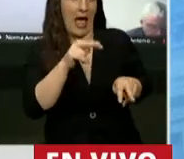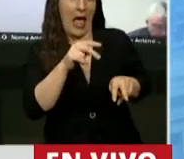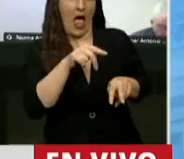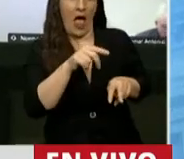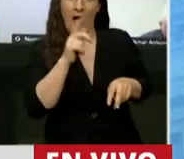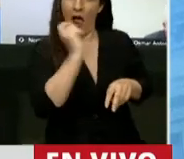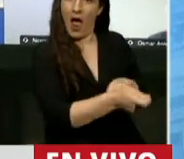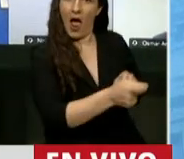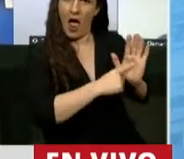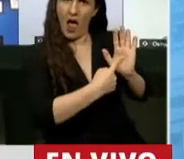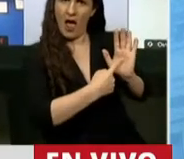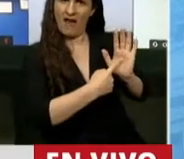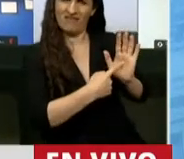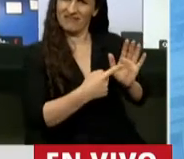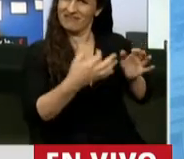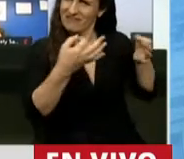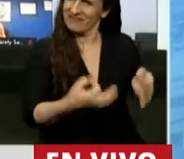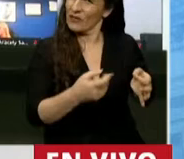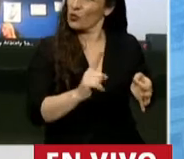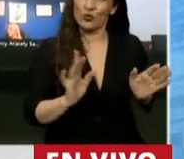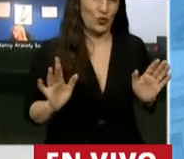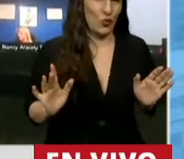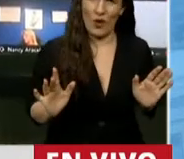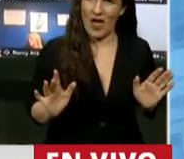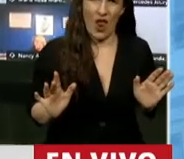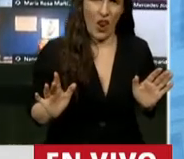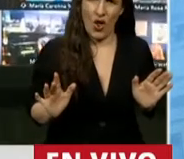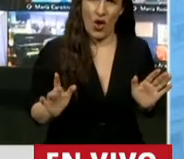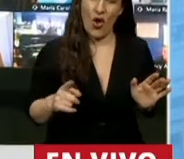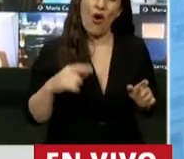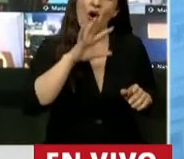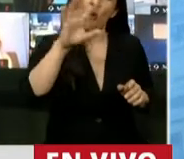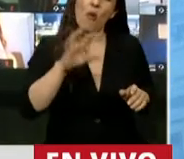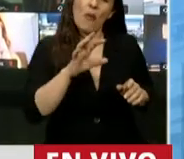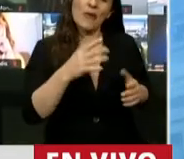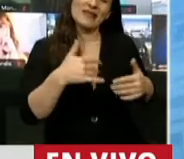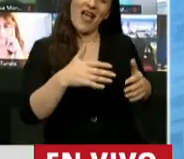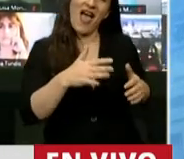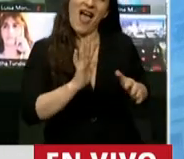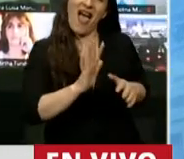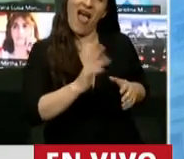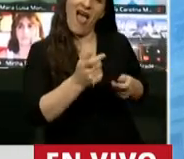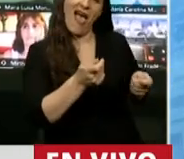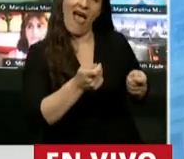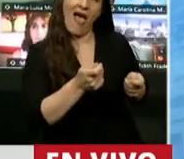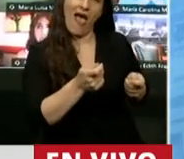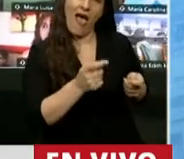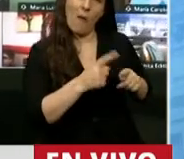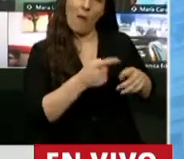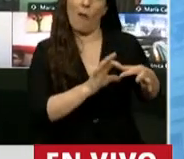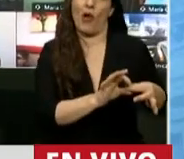Y la verdad que no está bueno que tengamos que consentir ese tipo de artilugio para hacer la política.